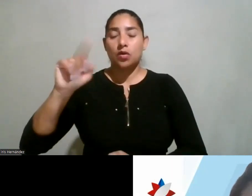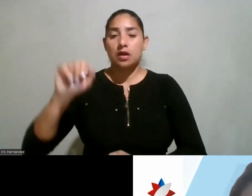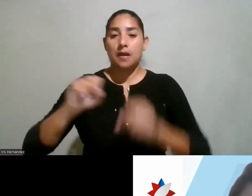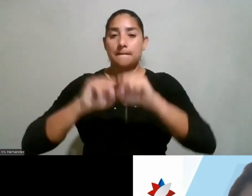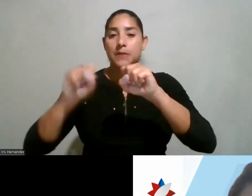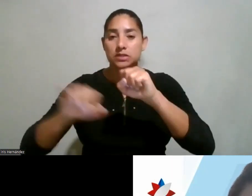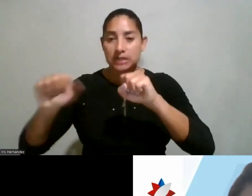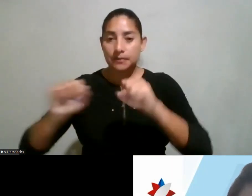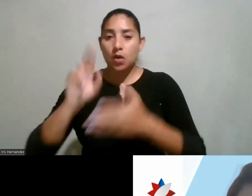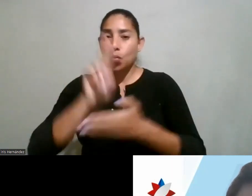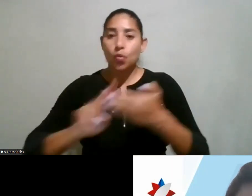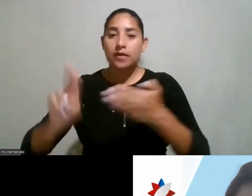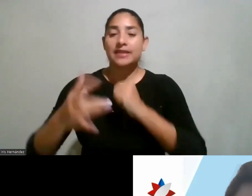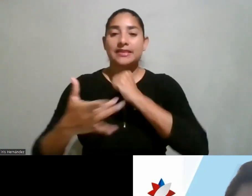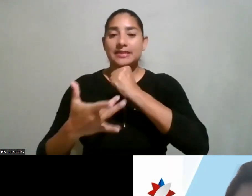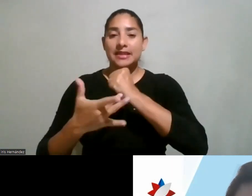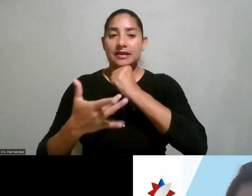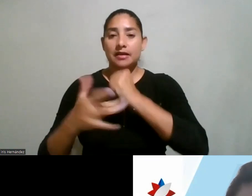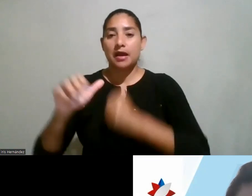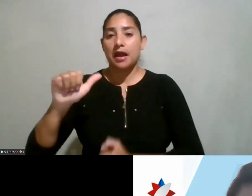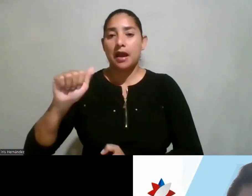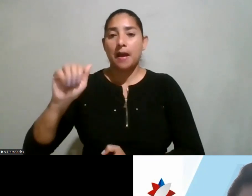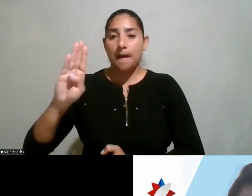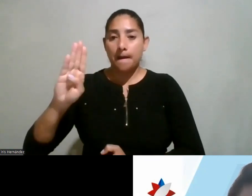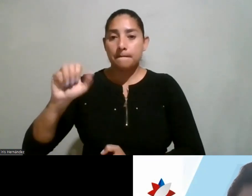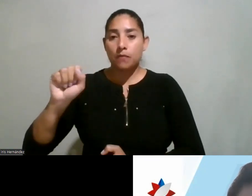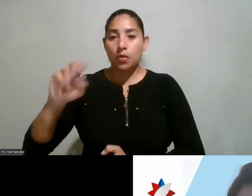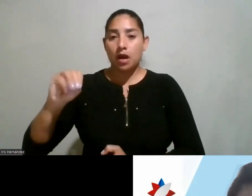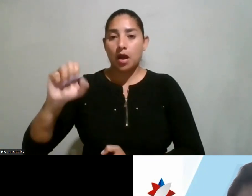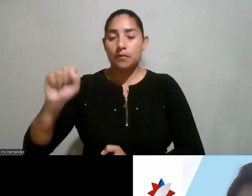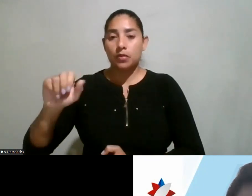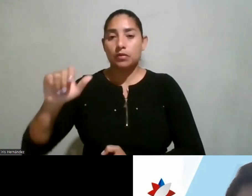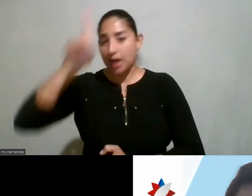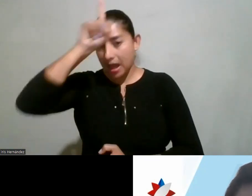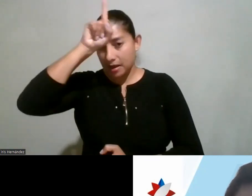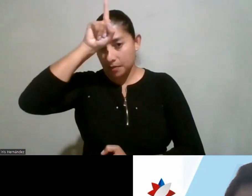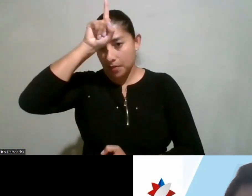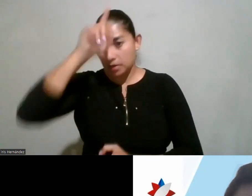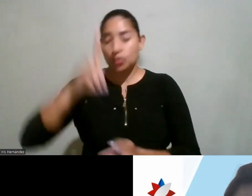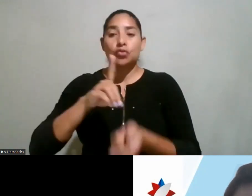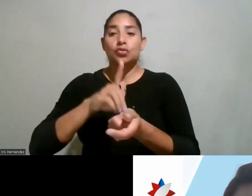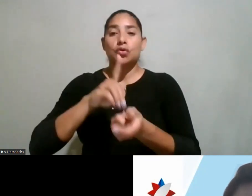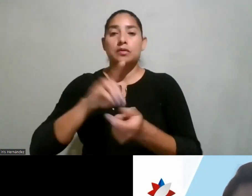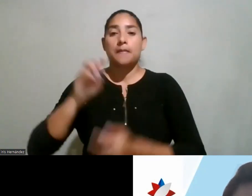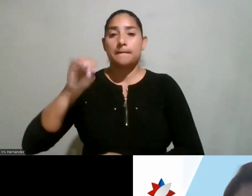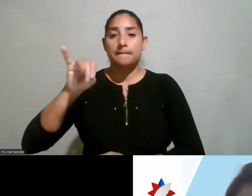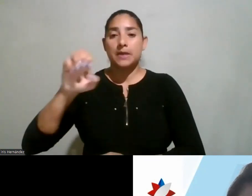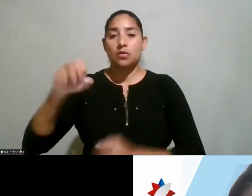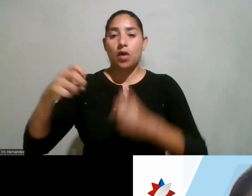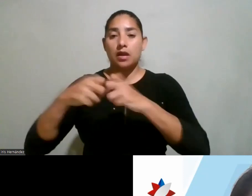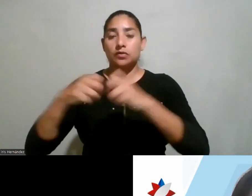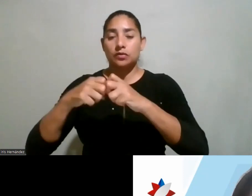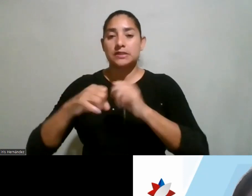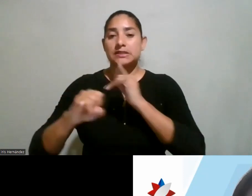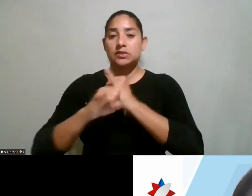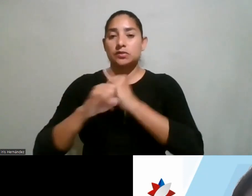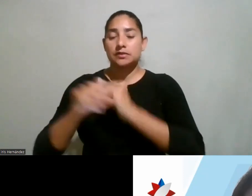en la Universidad Técnica de Hamburg-Arburg, en Alemania. Obtuvo su doctorado en Microelectrónica en el Instituto de